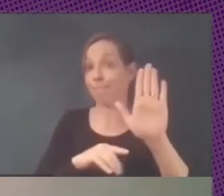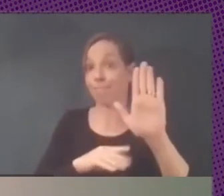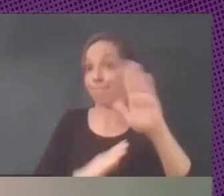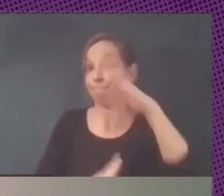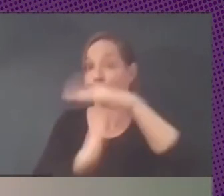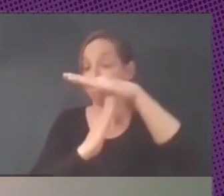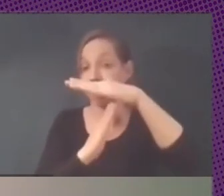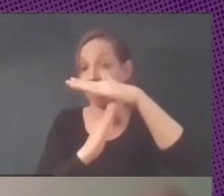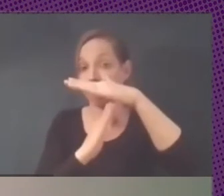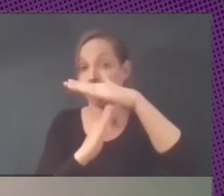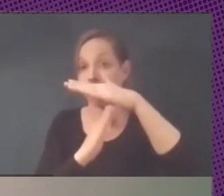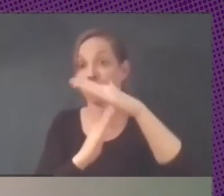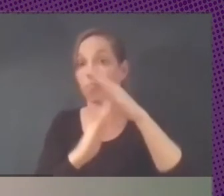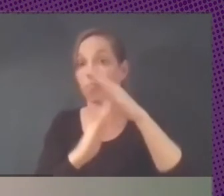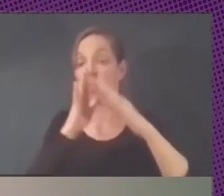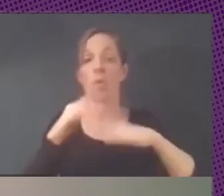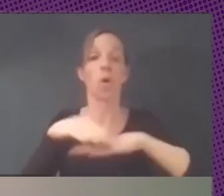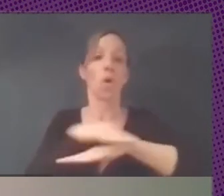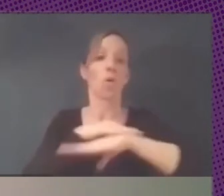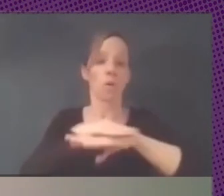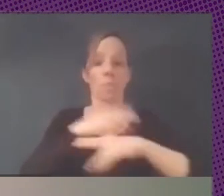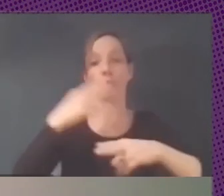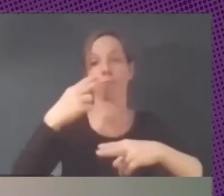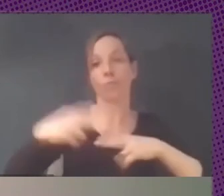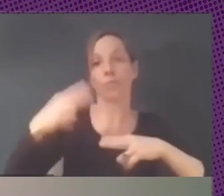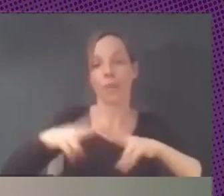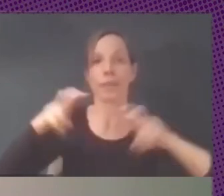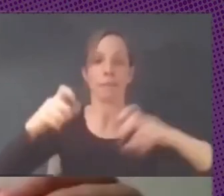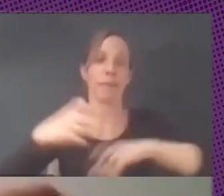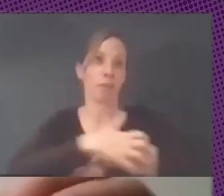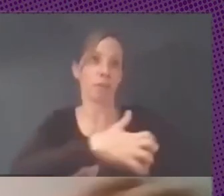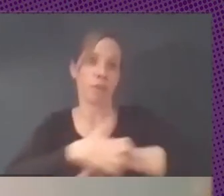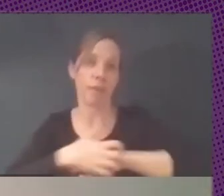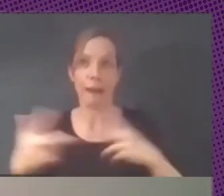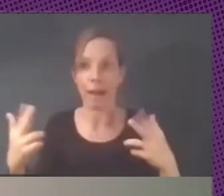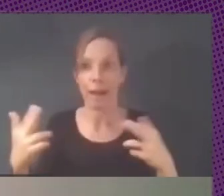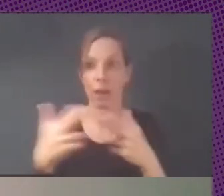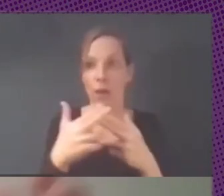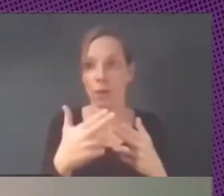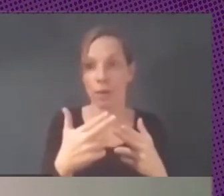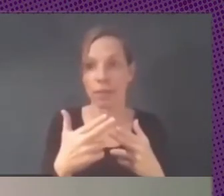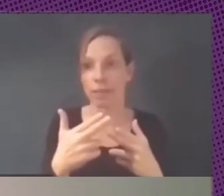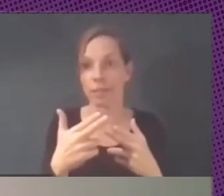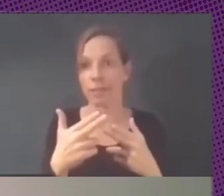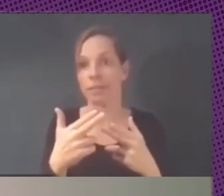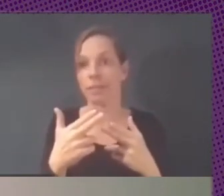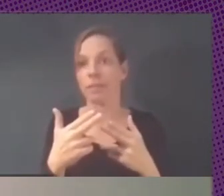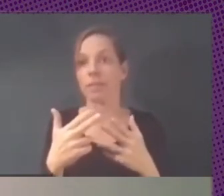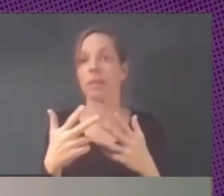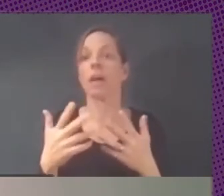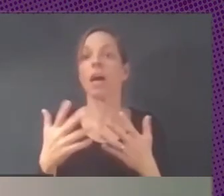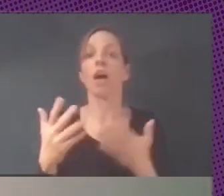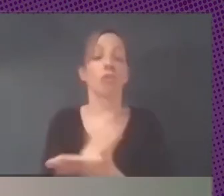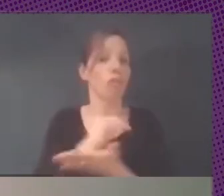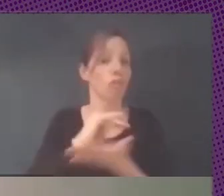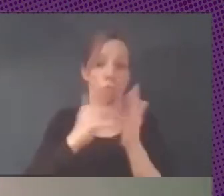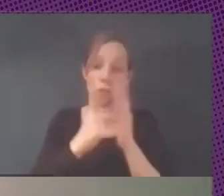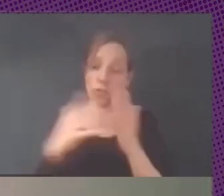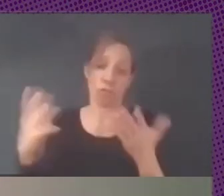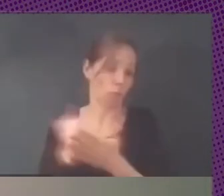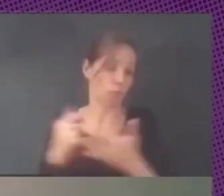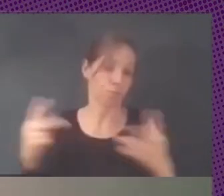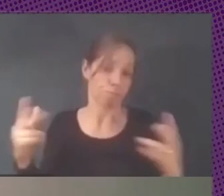de la nueva política de gobierno de austeridad y de recorte están como revisando todas las cosas todos los proyectos y claramente como